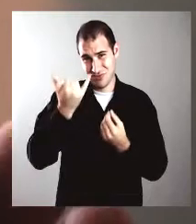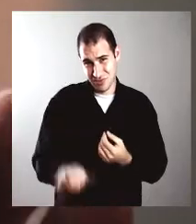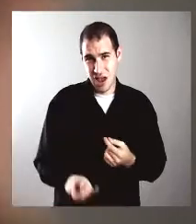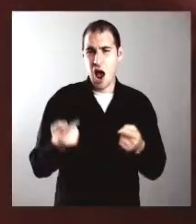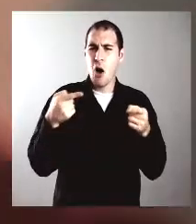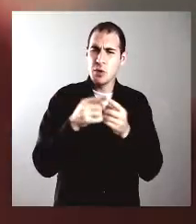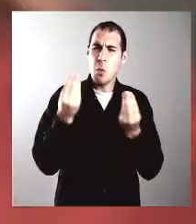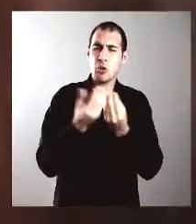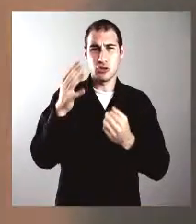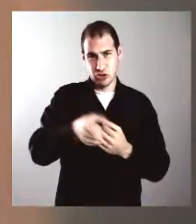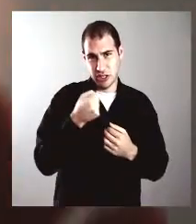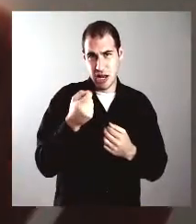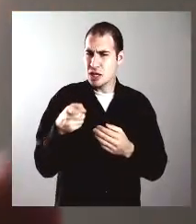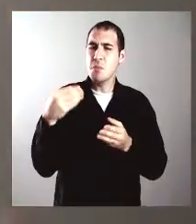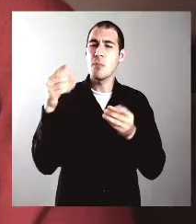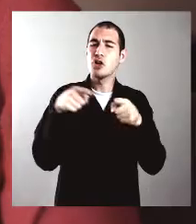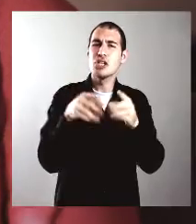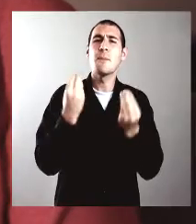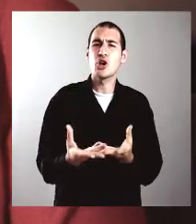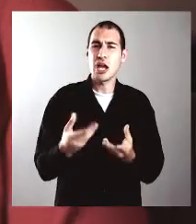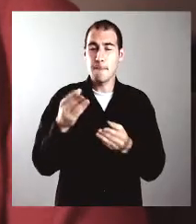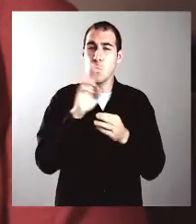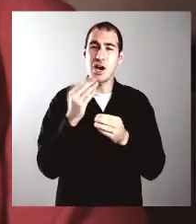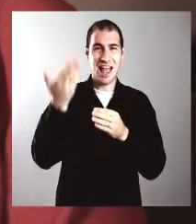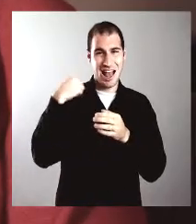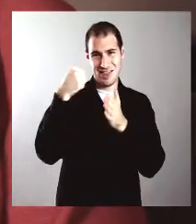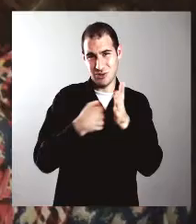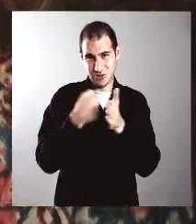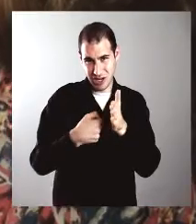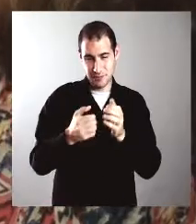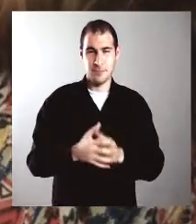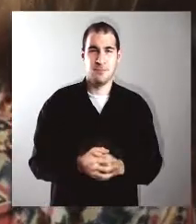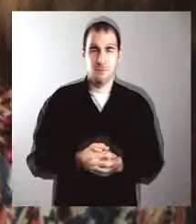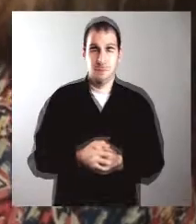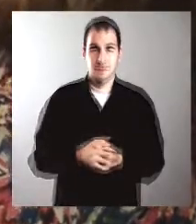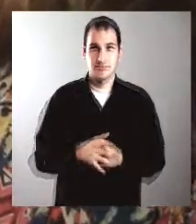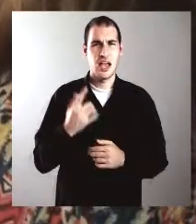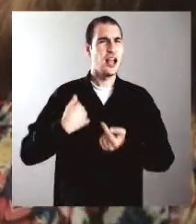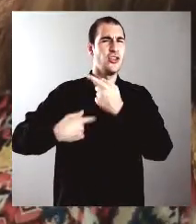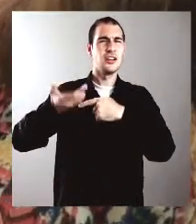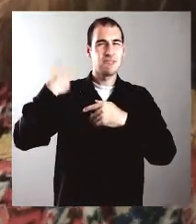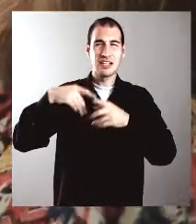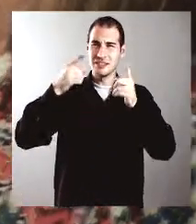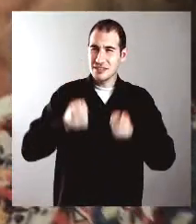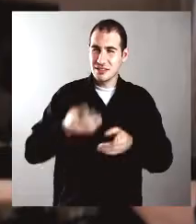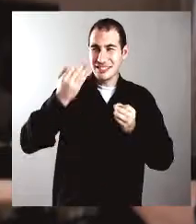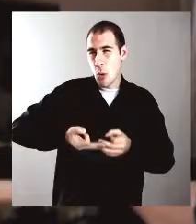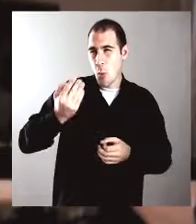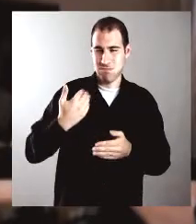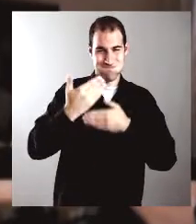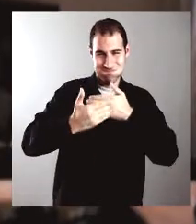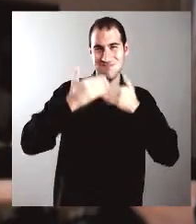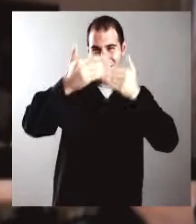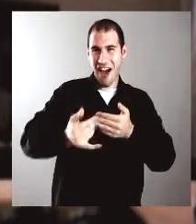Es justamente producto de esas luchas de otras mujeres anteriores a nosotras. La historia seguramente ha señalado grandes